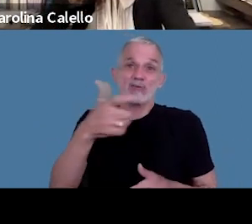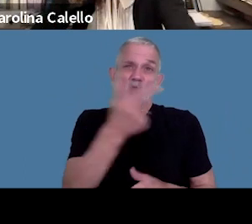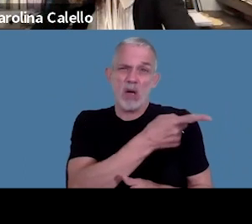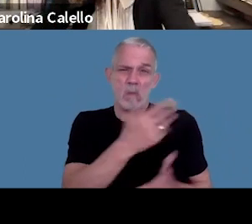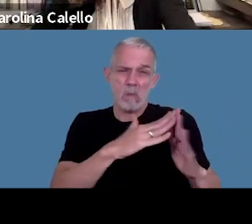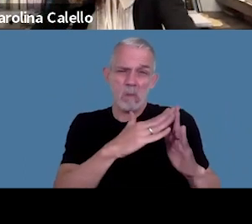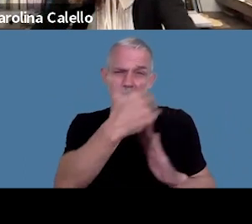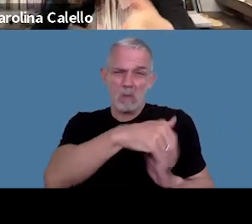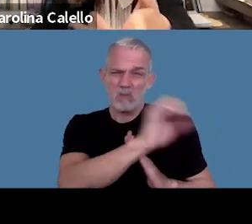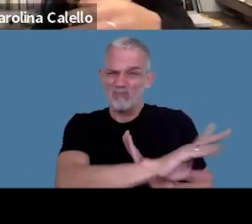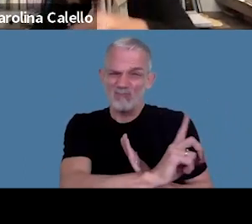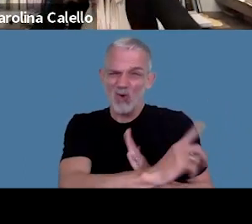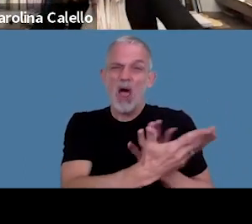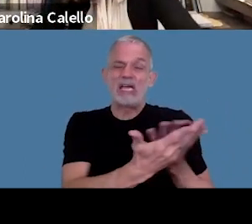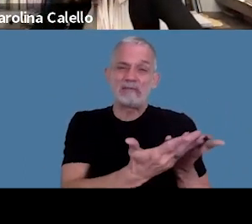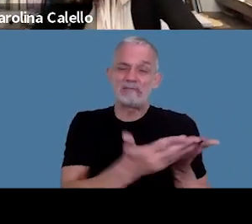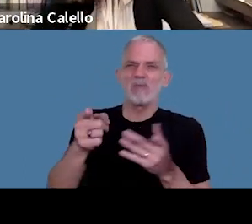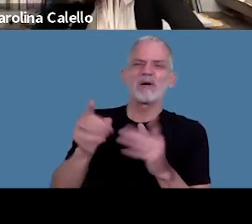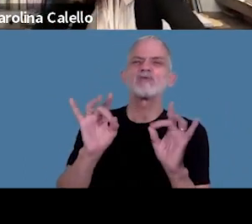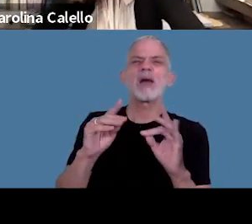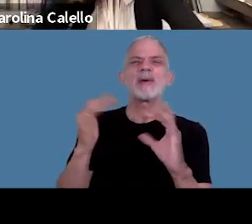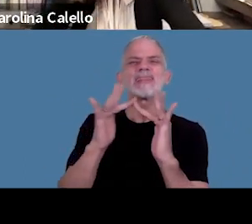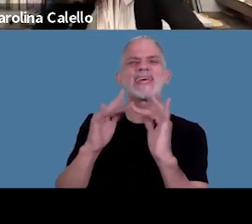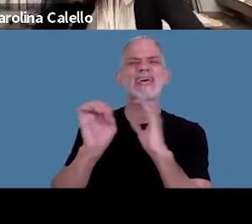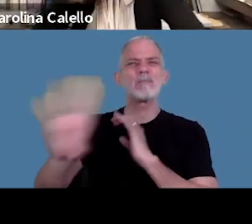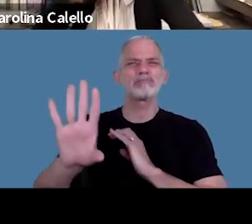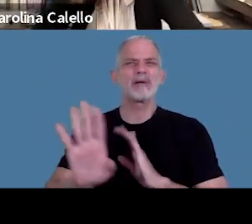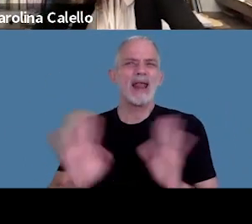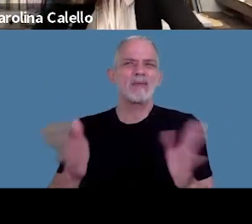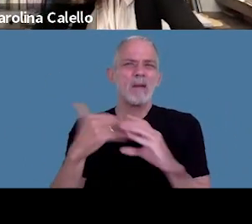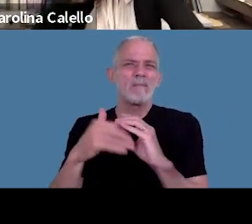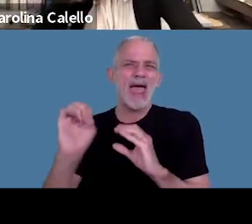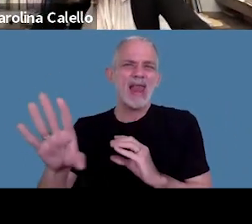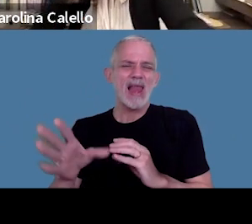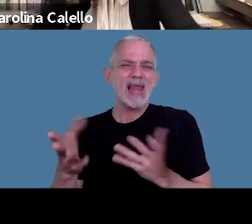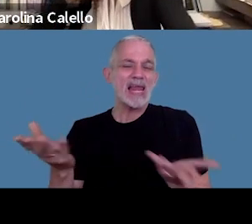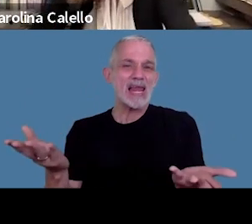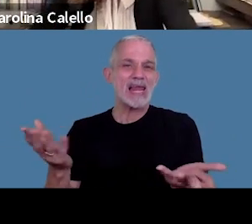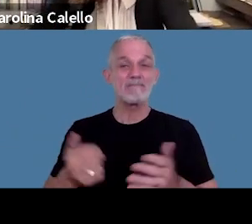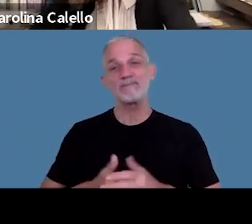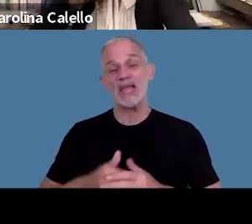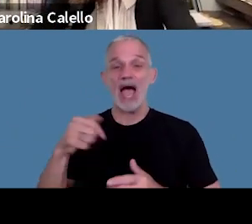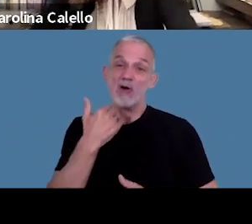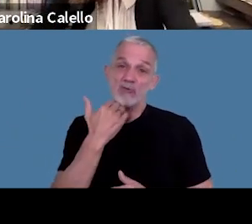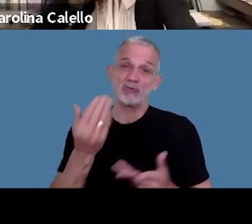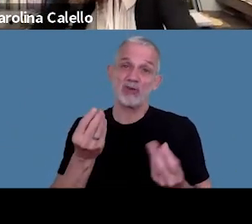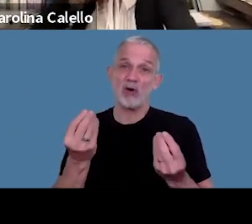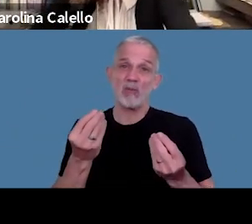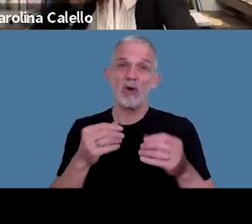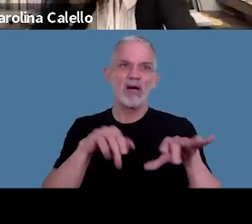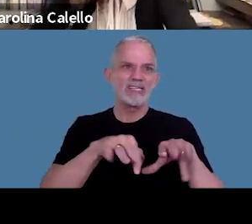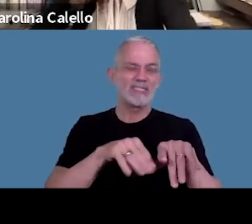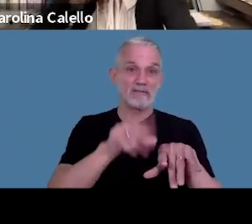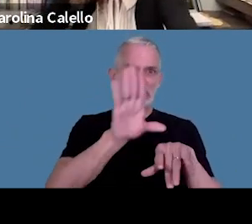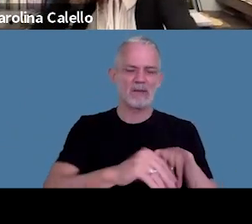de hacer constituido me parece ahora no sé cómo sacar los chats de acá